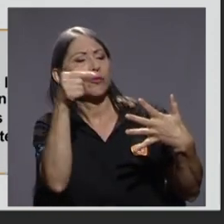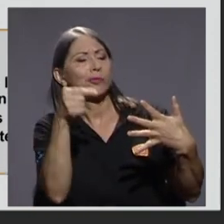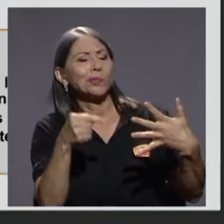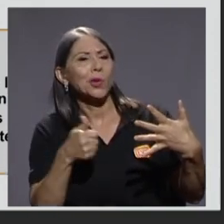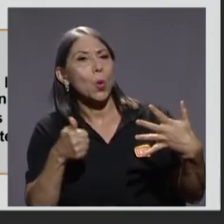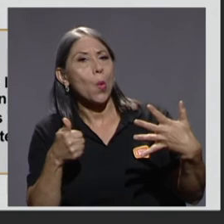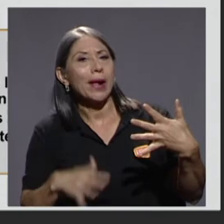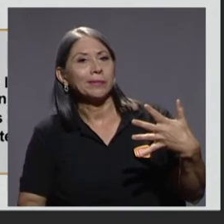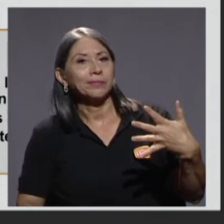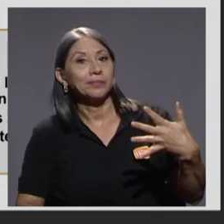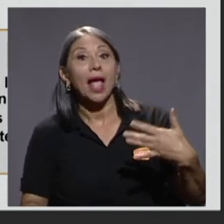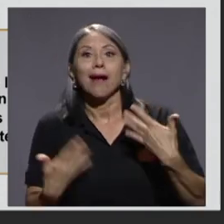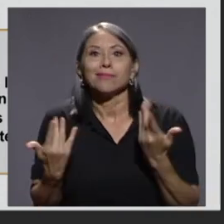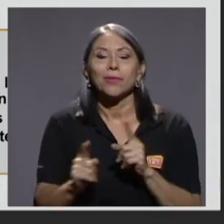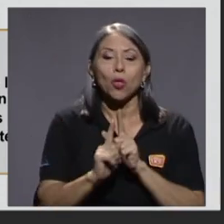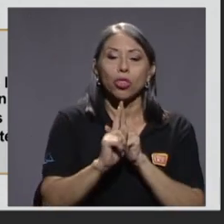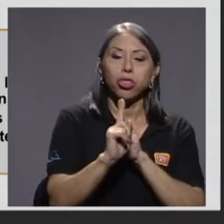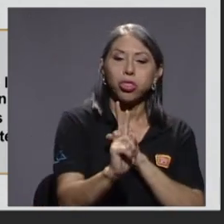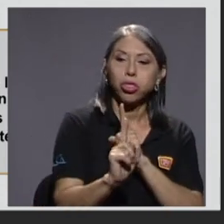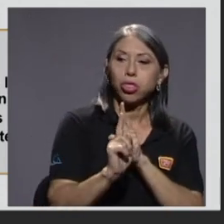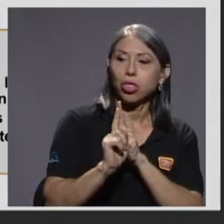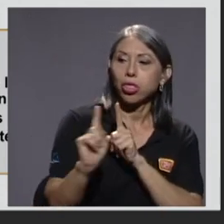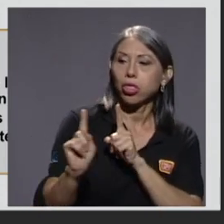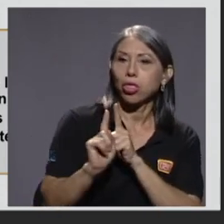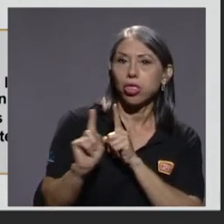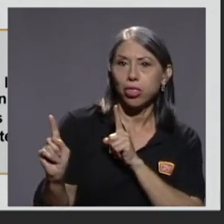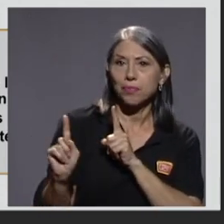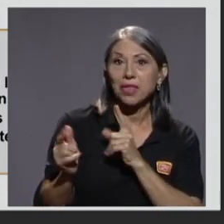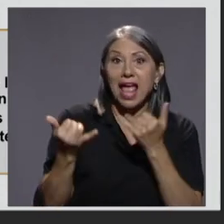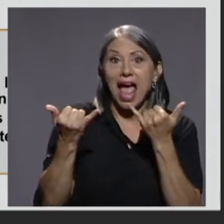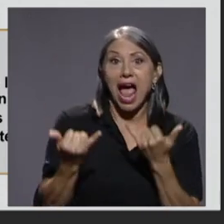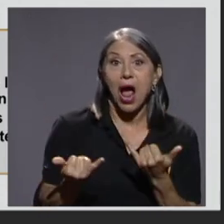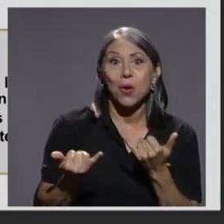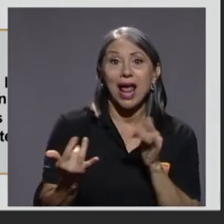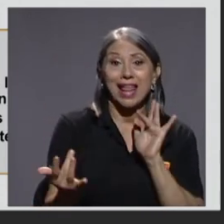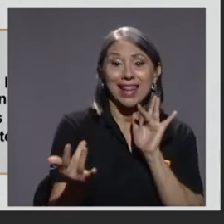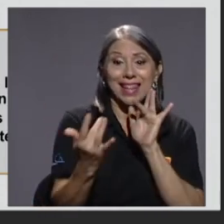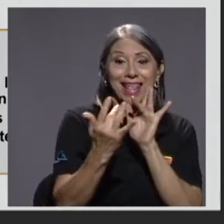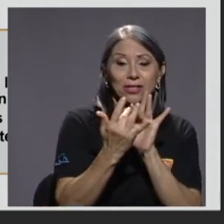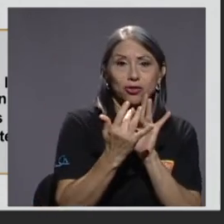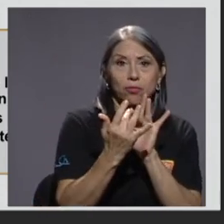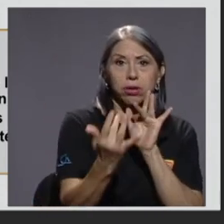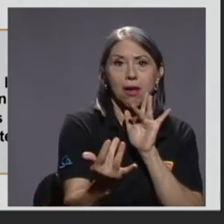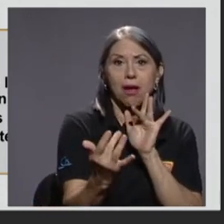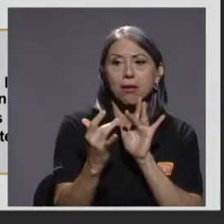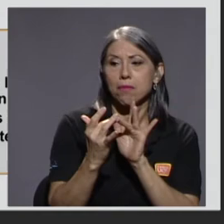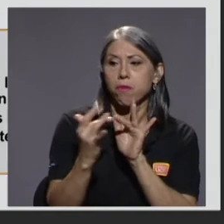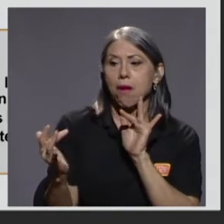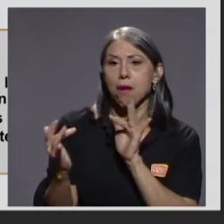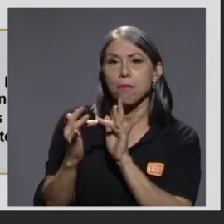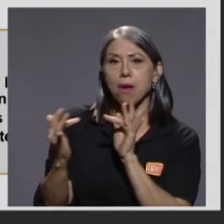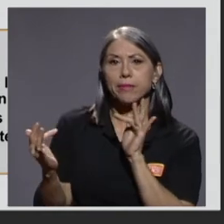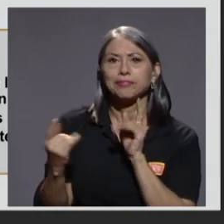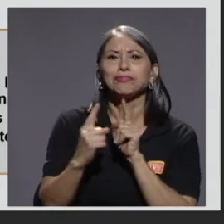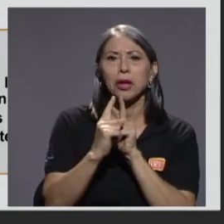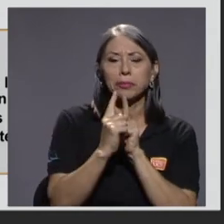generado una pérdida de nexos que están asociados a ese distanciamiento social.